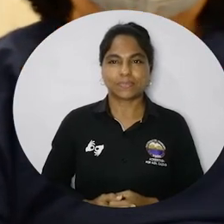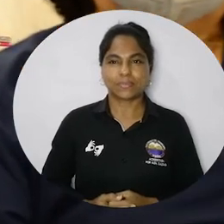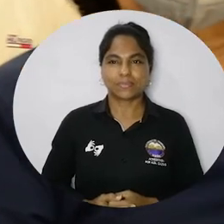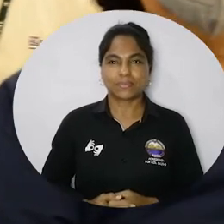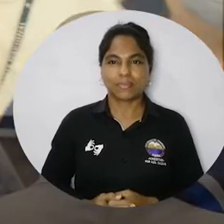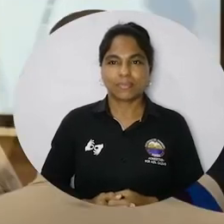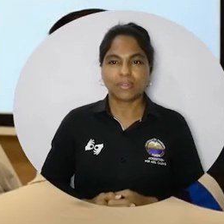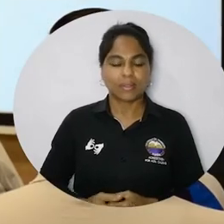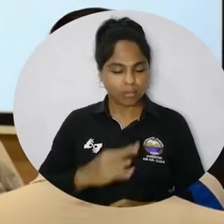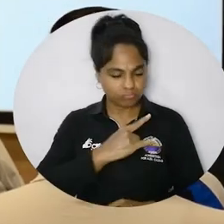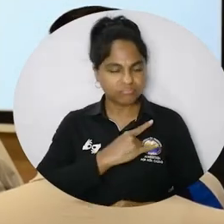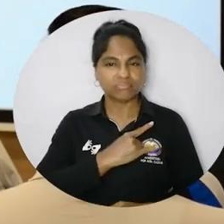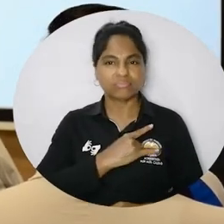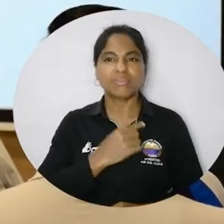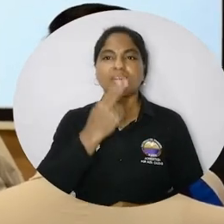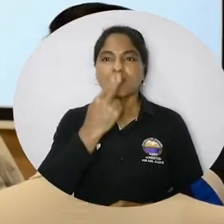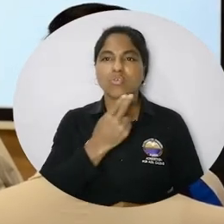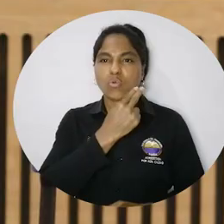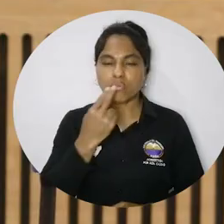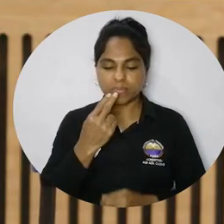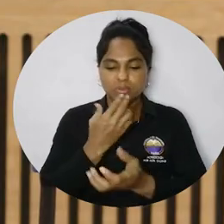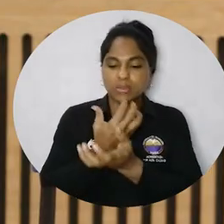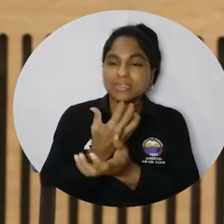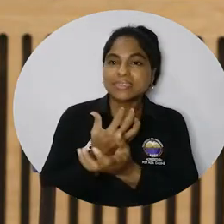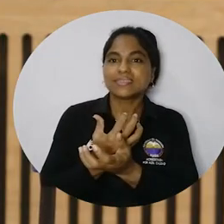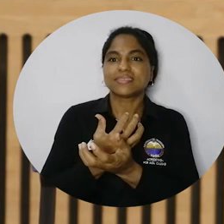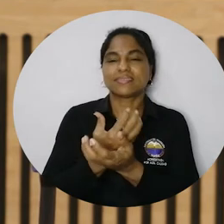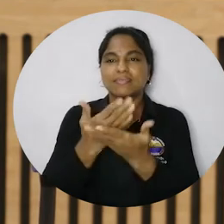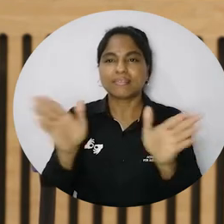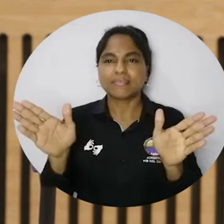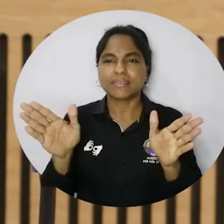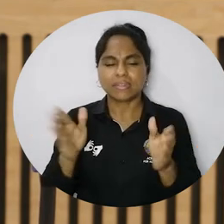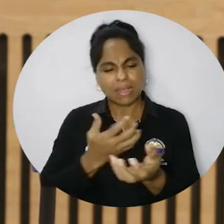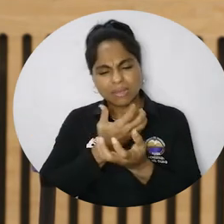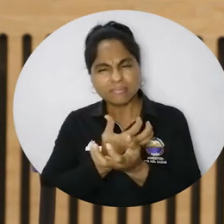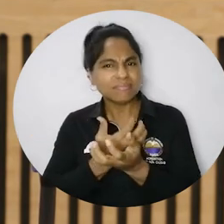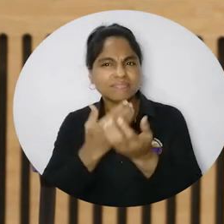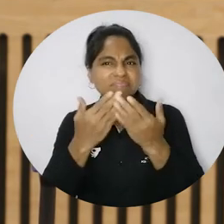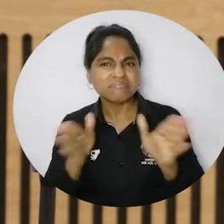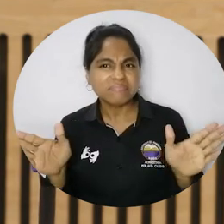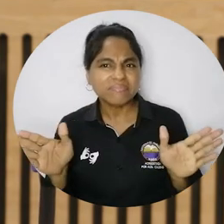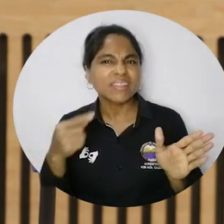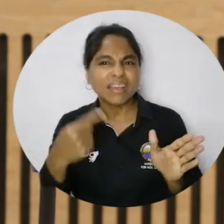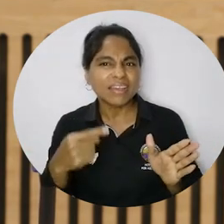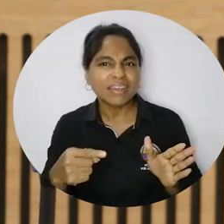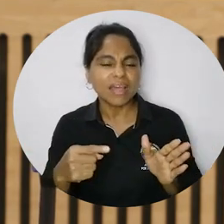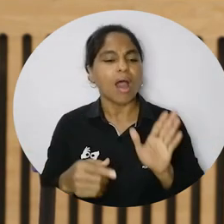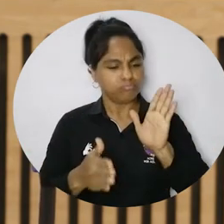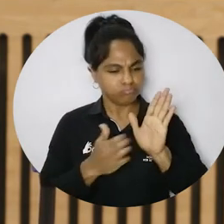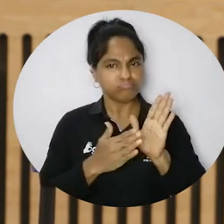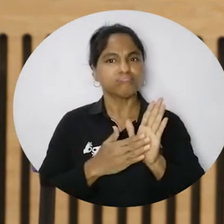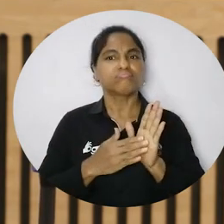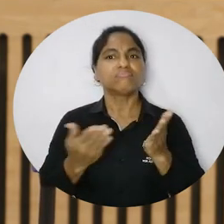La universidad está comprometida con el tema de ciencia abierta, pero ciencia abierta, lo he dicho, no solamente garantizar que existe